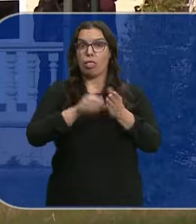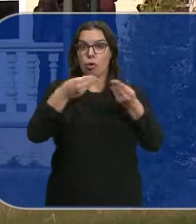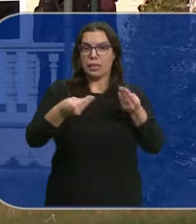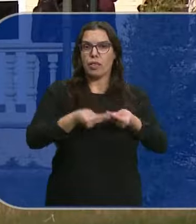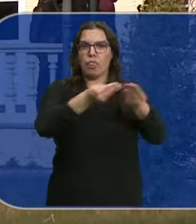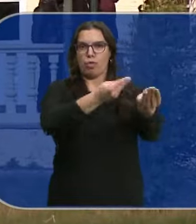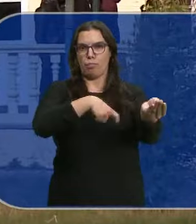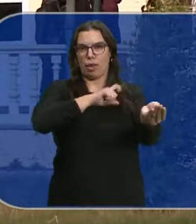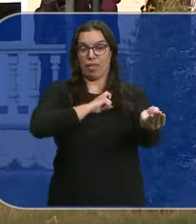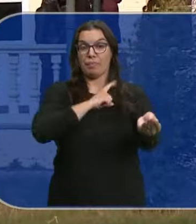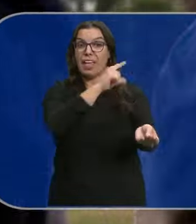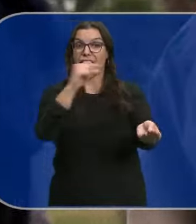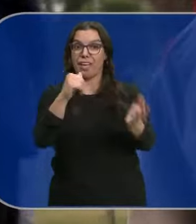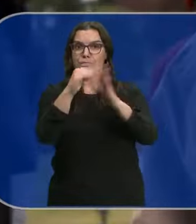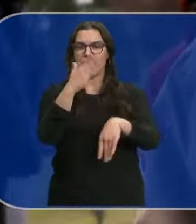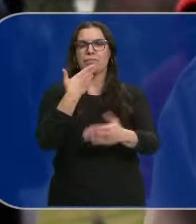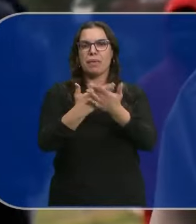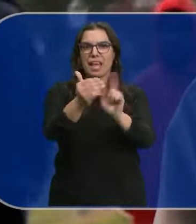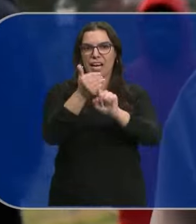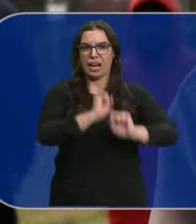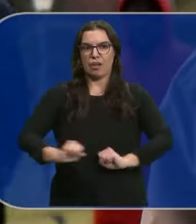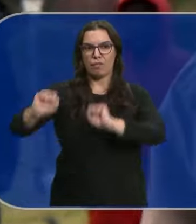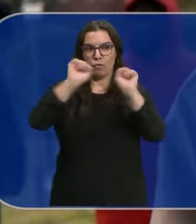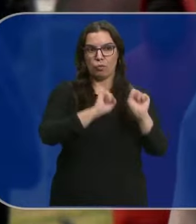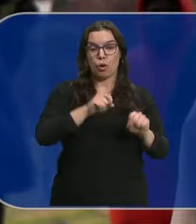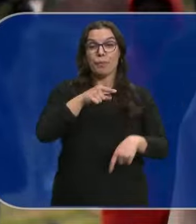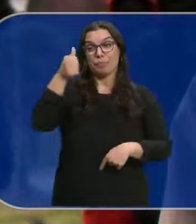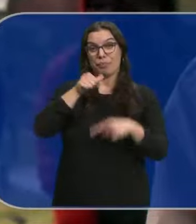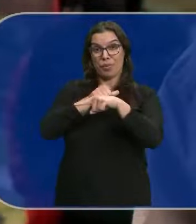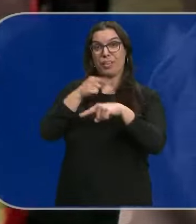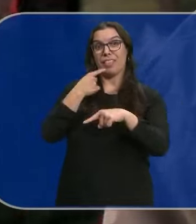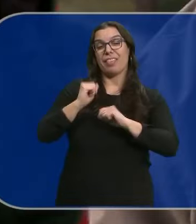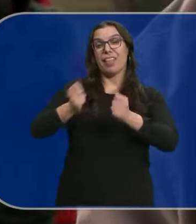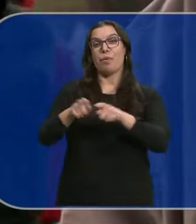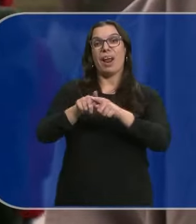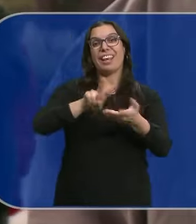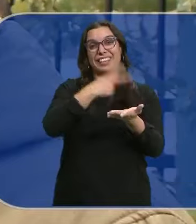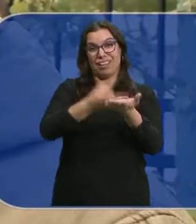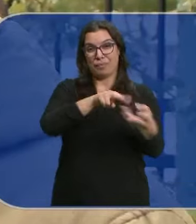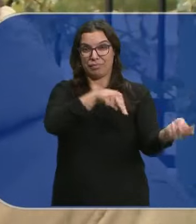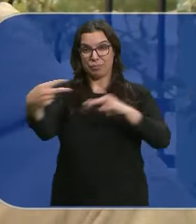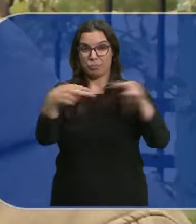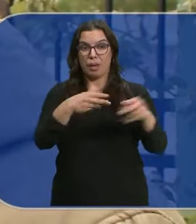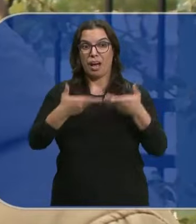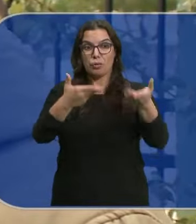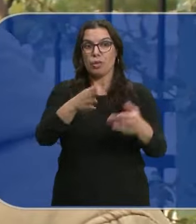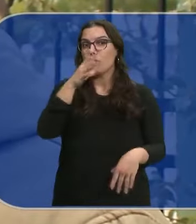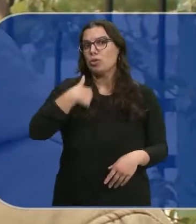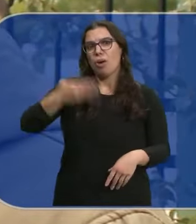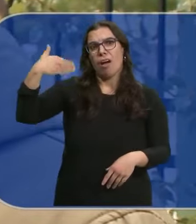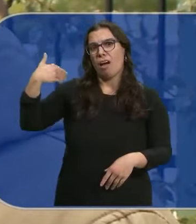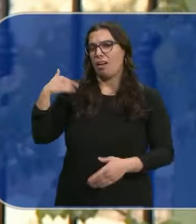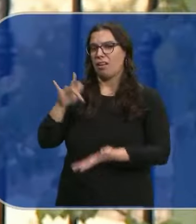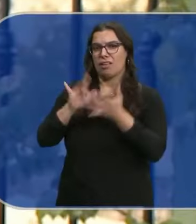policía Más de 100 han solicitado refugio Moussa es su intérprete Les ayuda y mucho por una razón Porque he pasado la misma